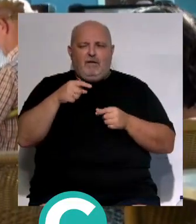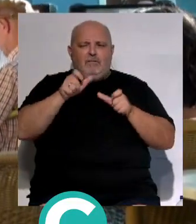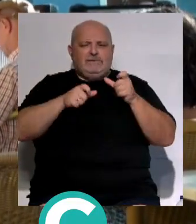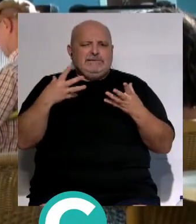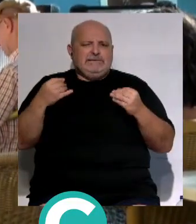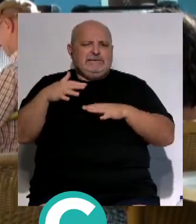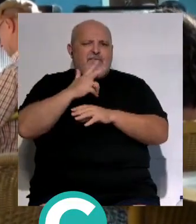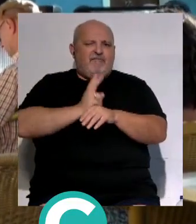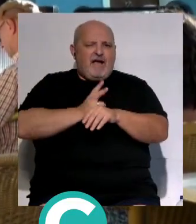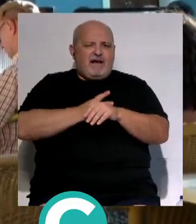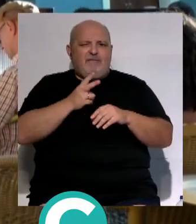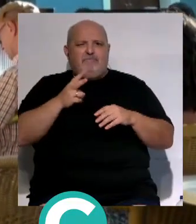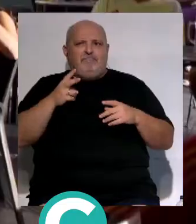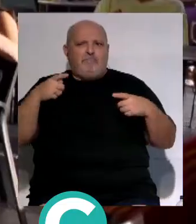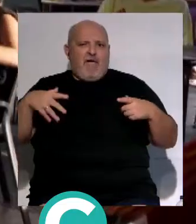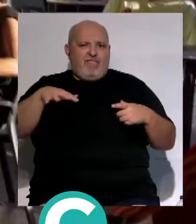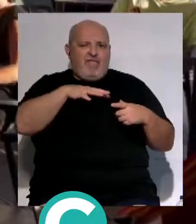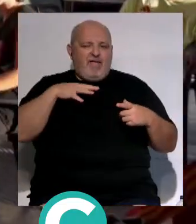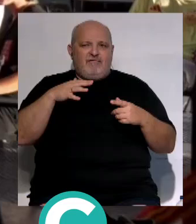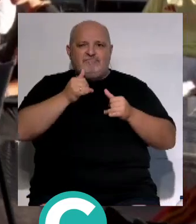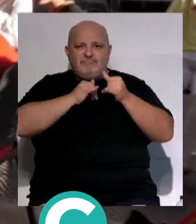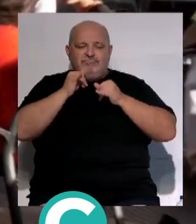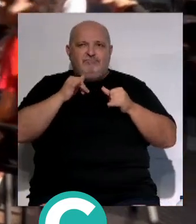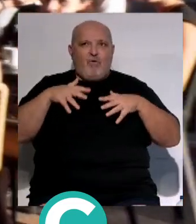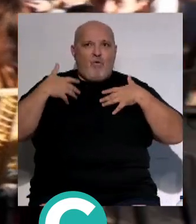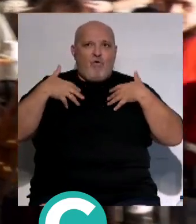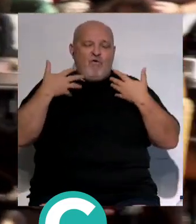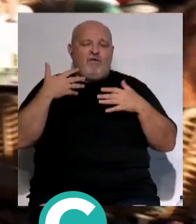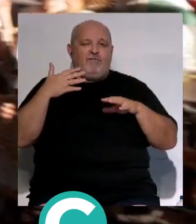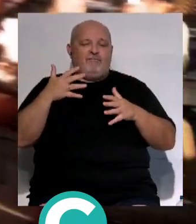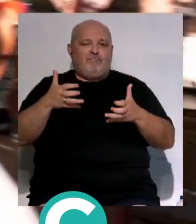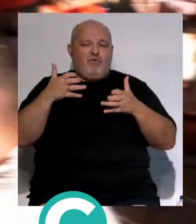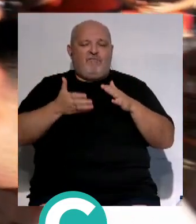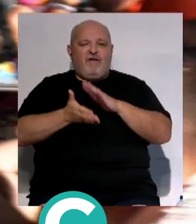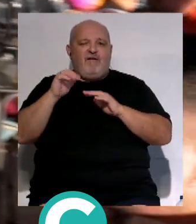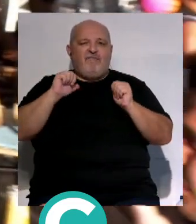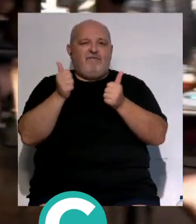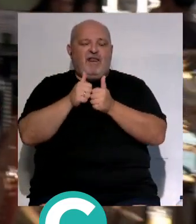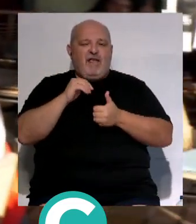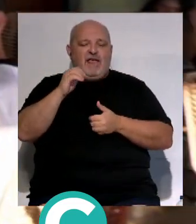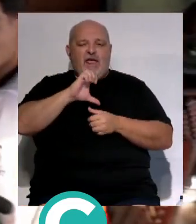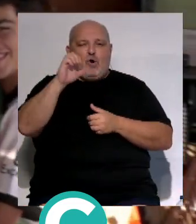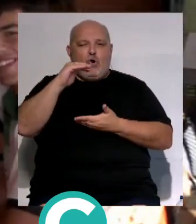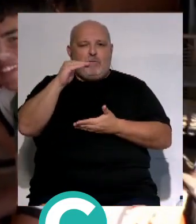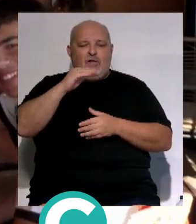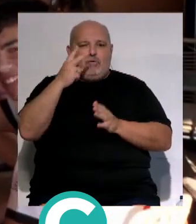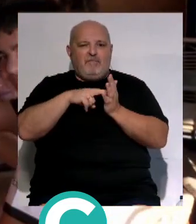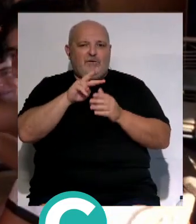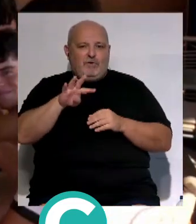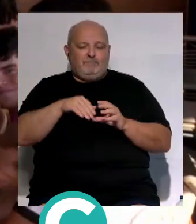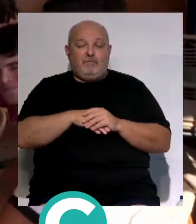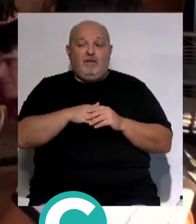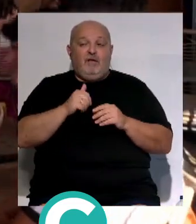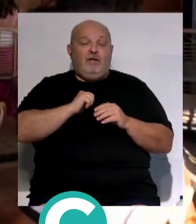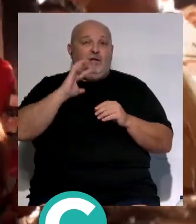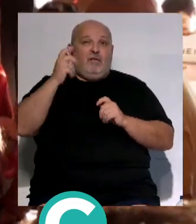llenaron bares y plazas para ser testigos de la clasificación de la roja para la final de la Eurocopa 2024 el buen